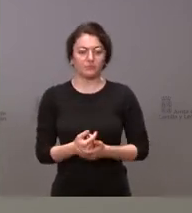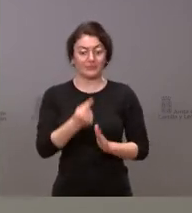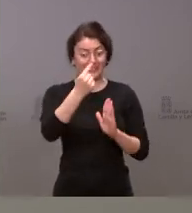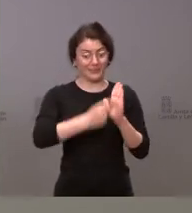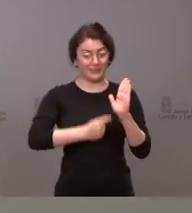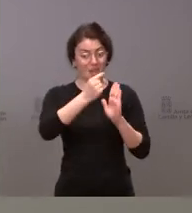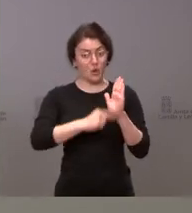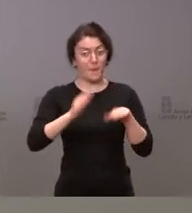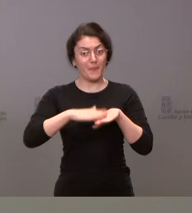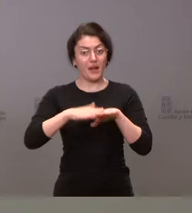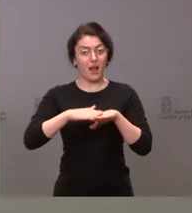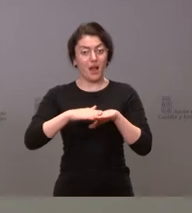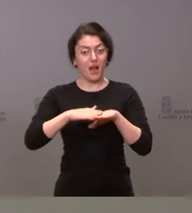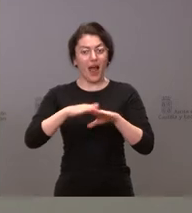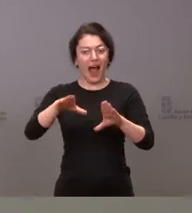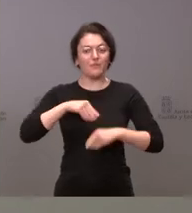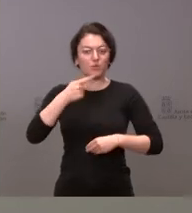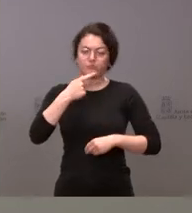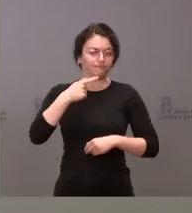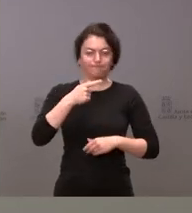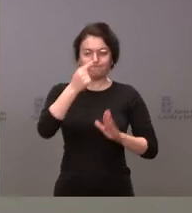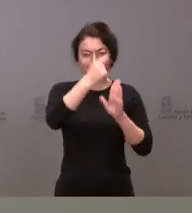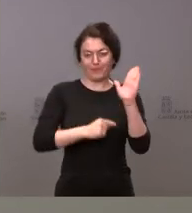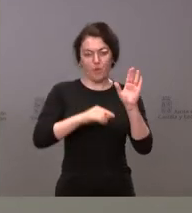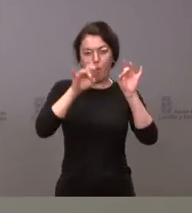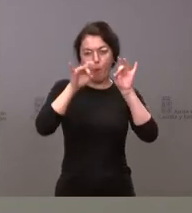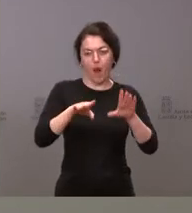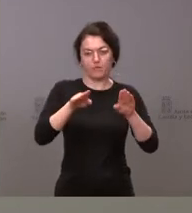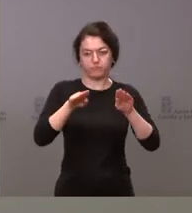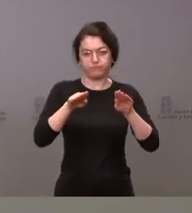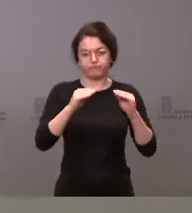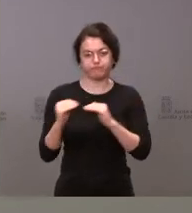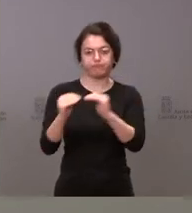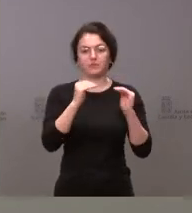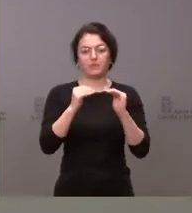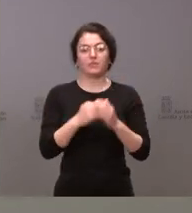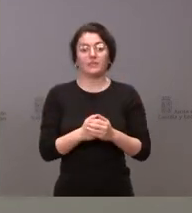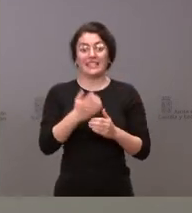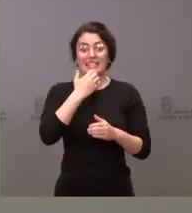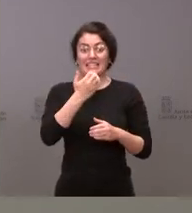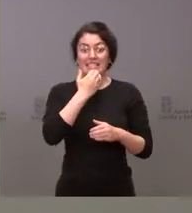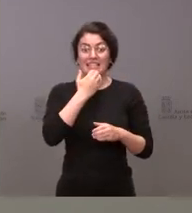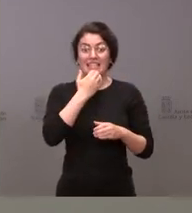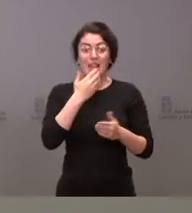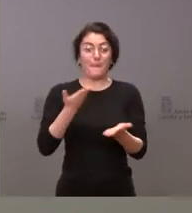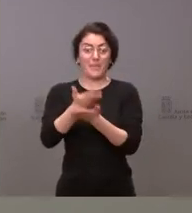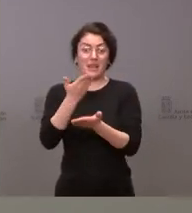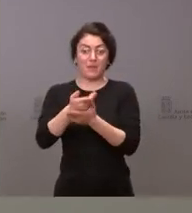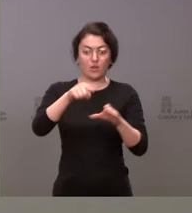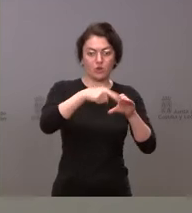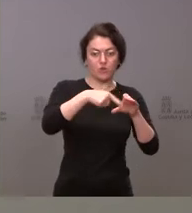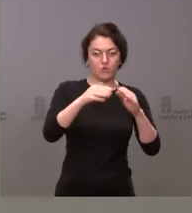se han hecho para la admisión son únicos para todos los centros. Cuando haya más solicitudes que vacantes, habrá unos criterios también de desempate.